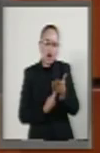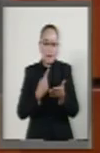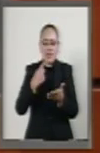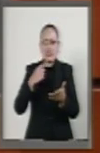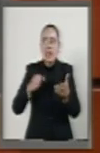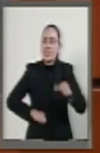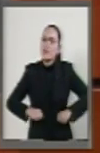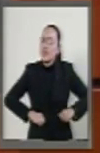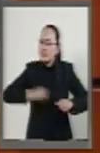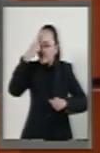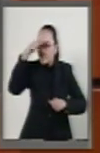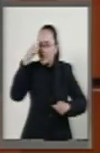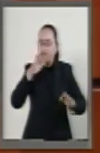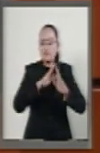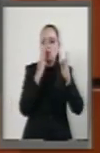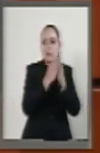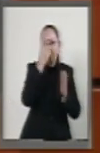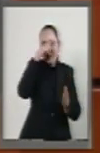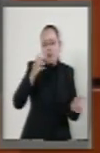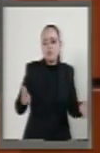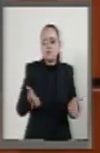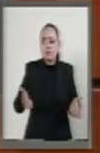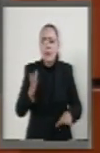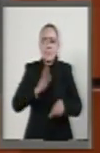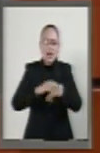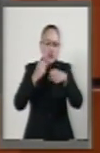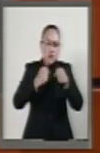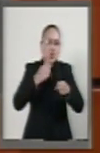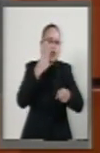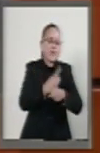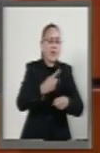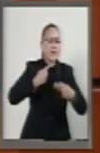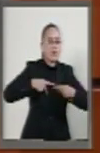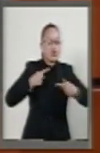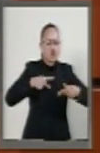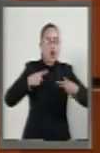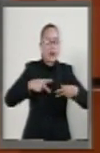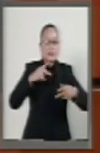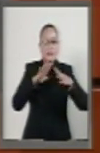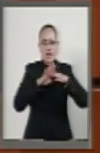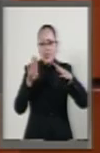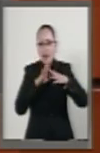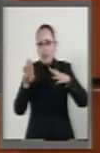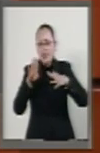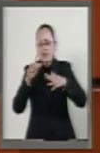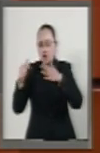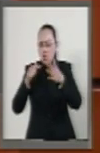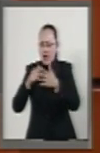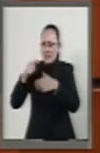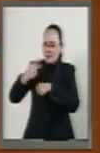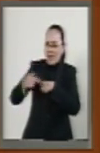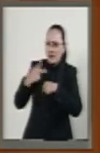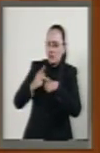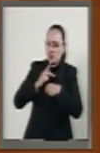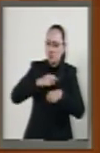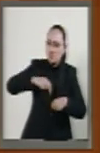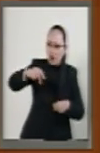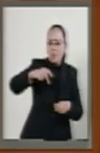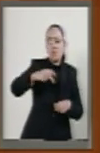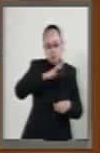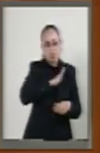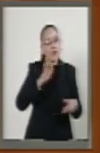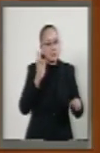acciones y medidas que promuevan la seguridad de los migrantes en el tránsito por las zonas consideradas como de alto riesgo. Cuatro,